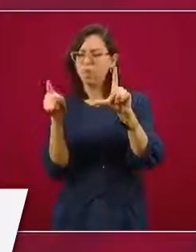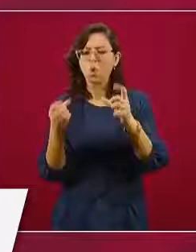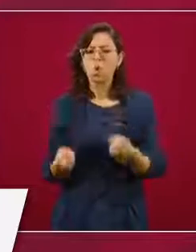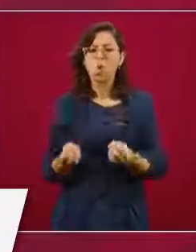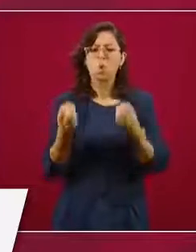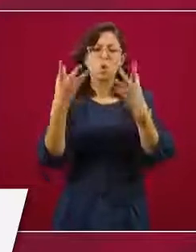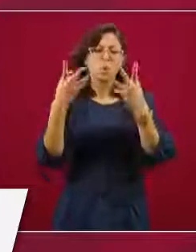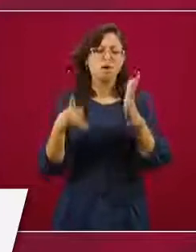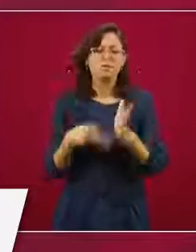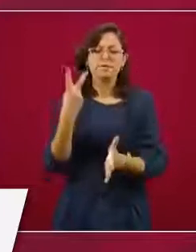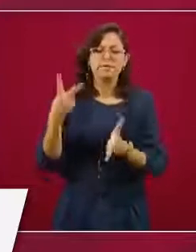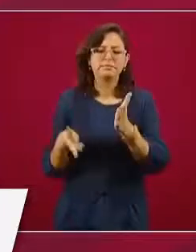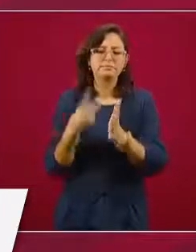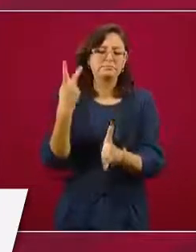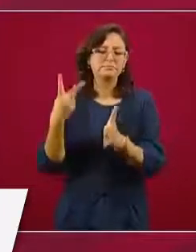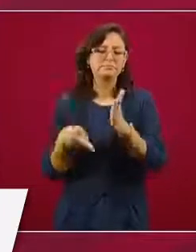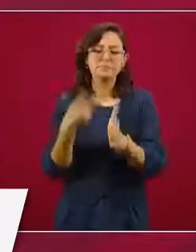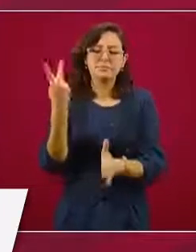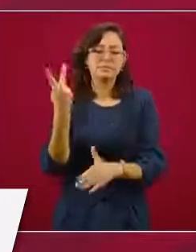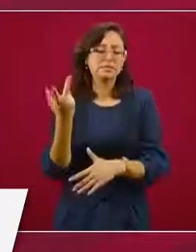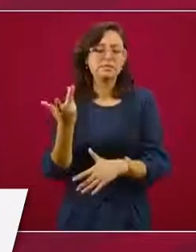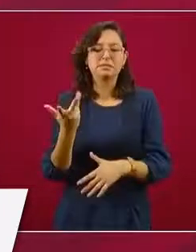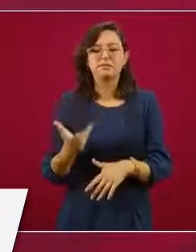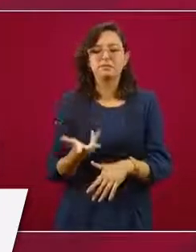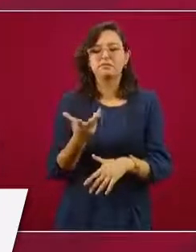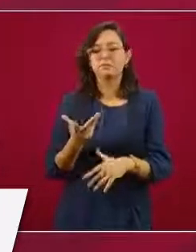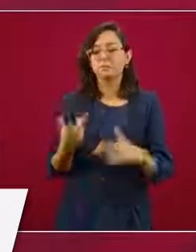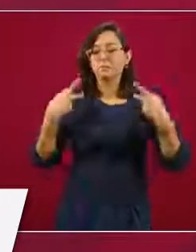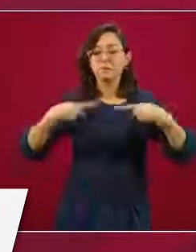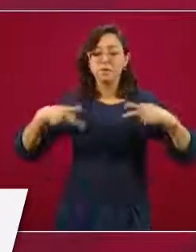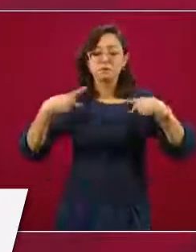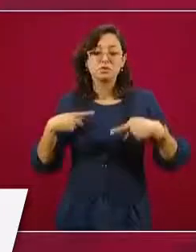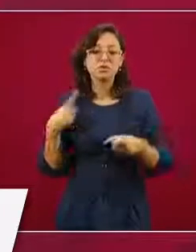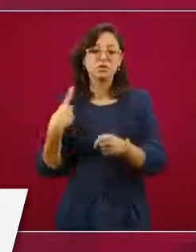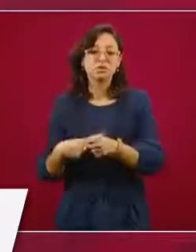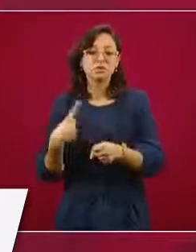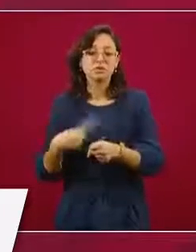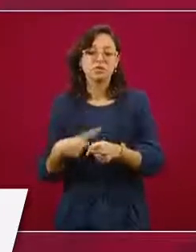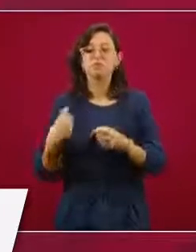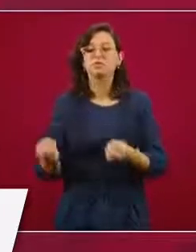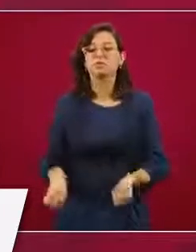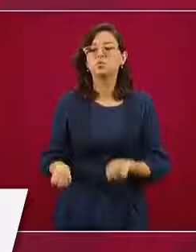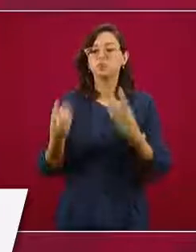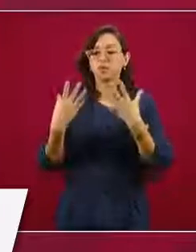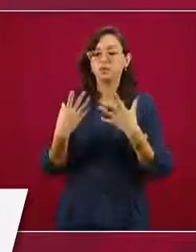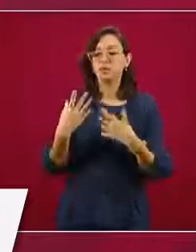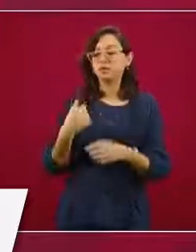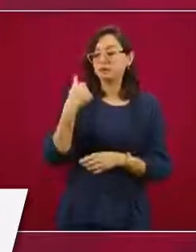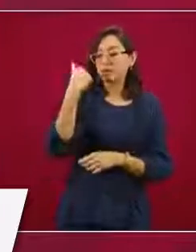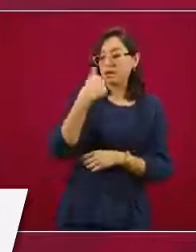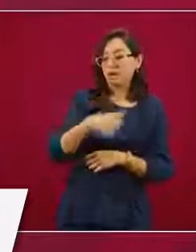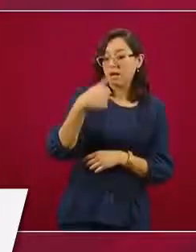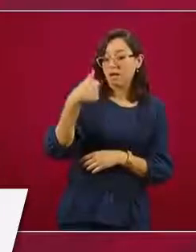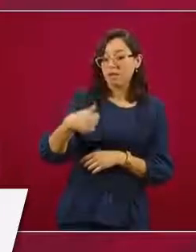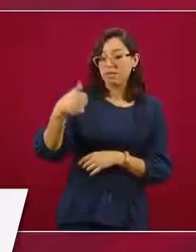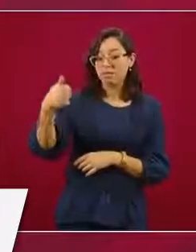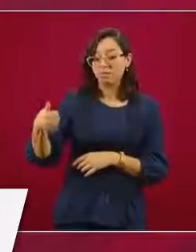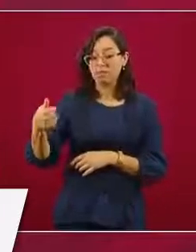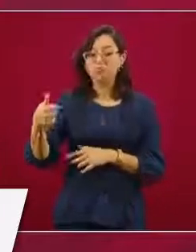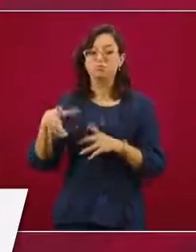de interés, más clásicamente casos, personas enfermas. Cada persona enferma se